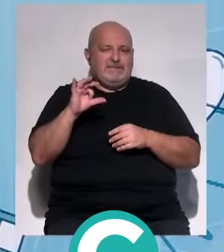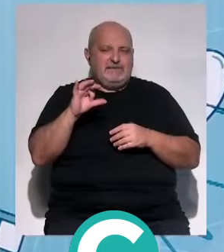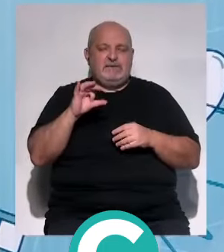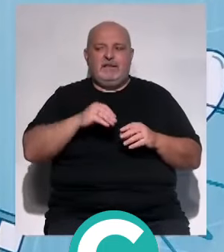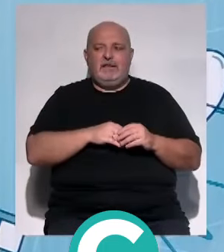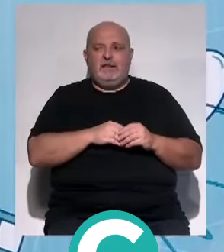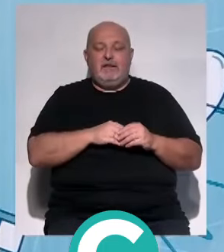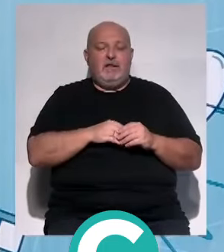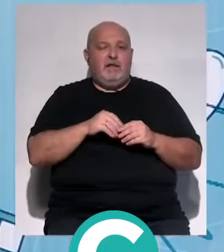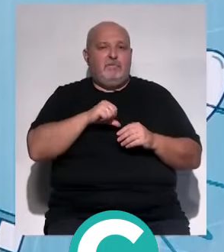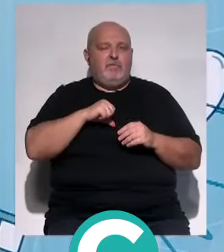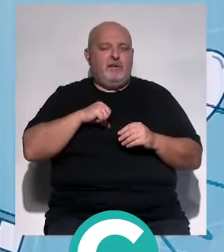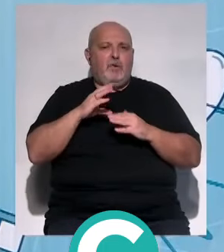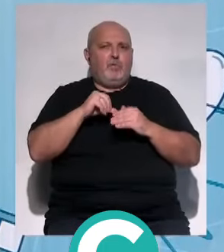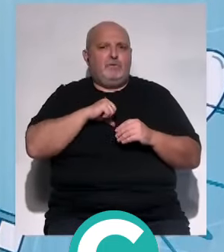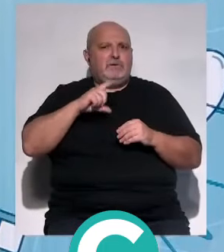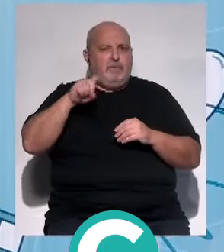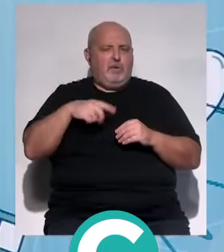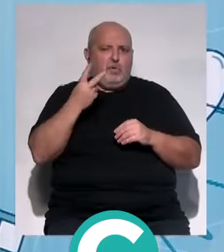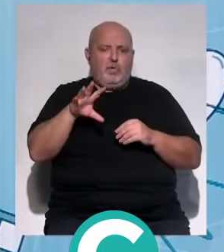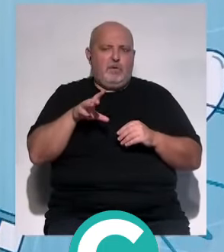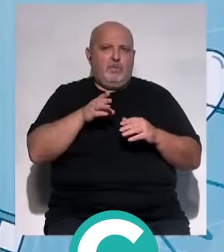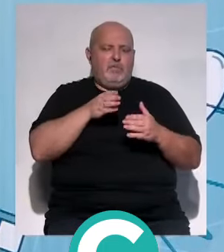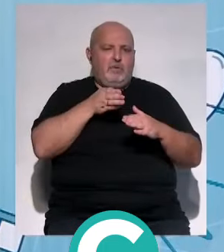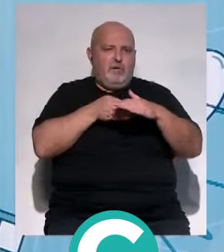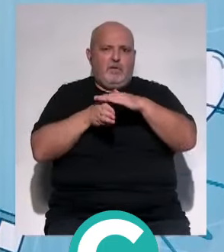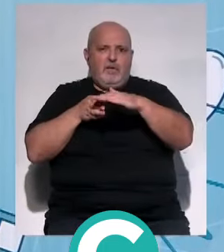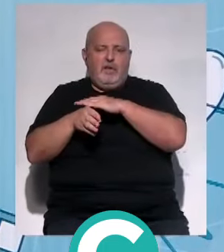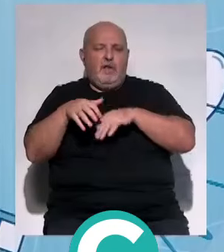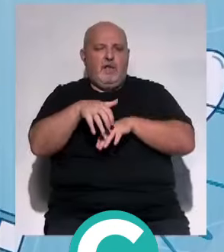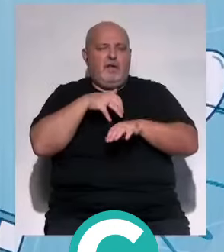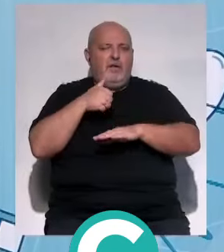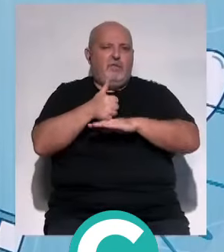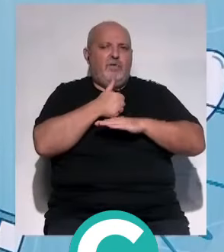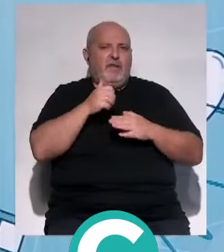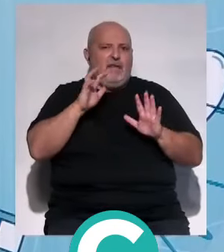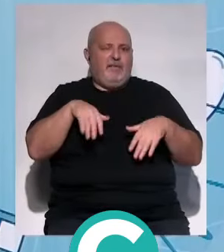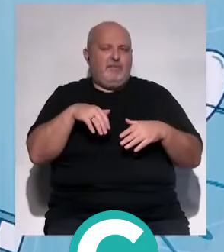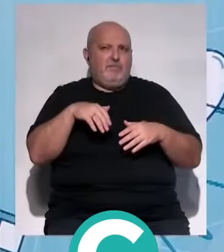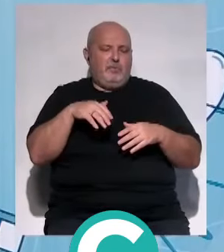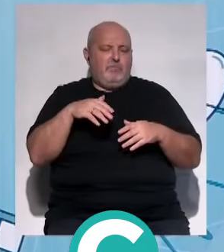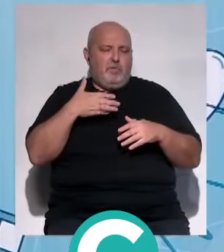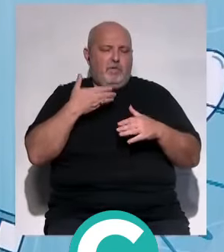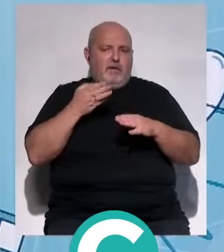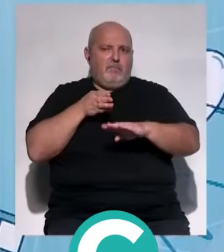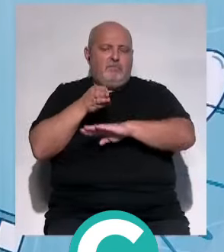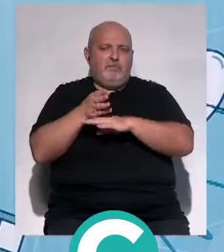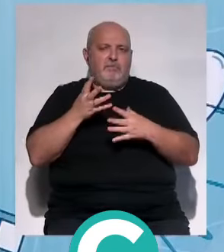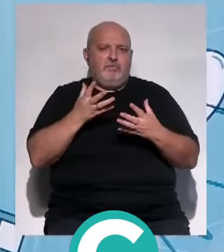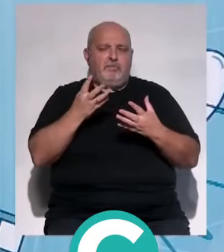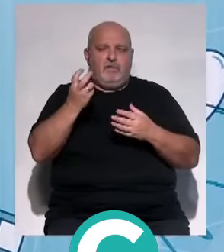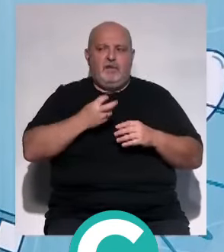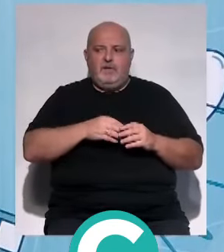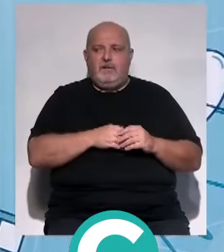dicho, los pacientes privados también. Así que tenemos prácticamente la mayoría de la ciudadanía de Cádiz puede acompañarnos.